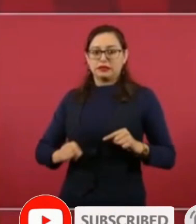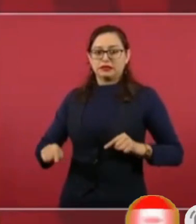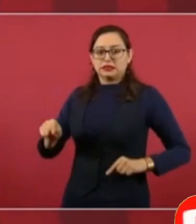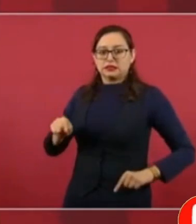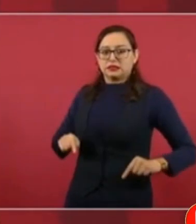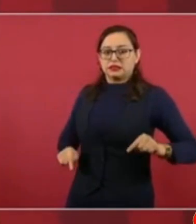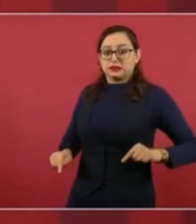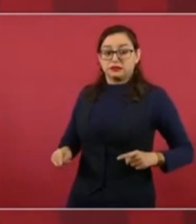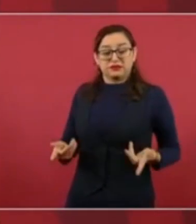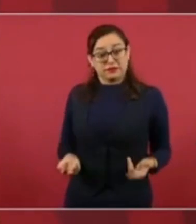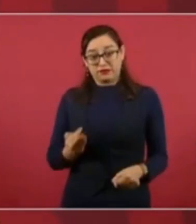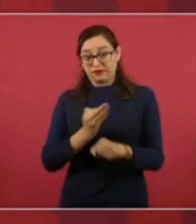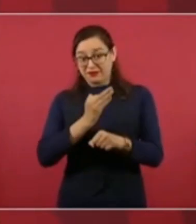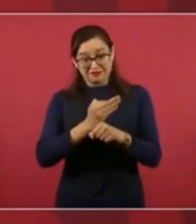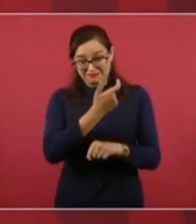de la crisis